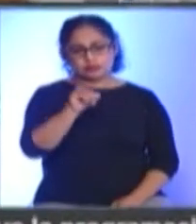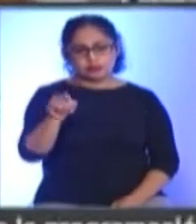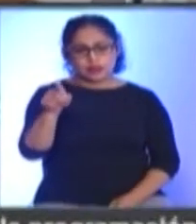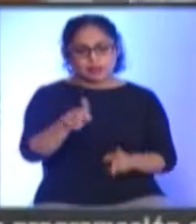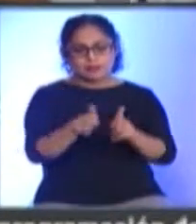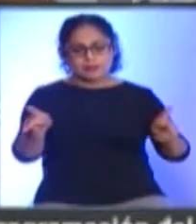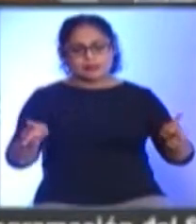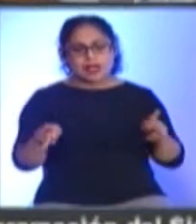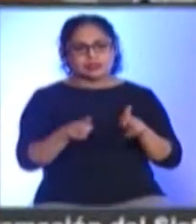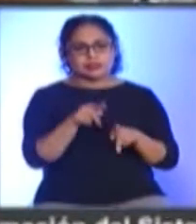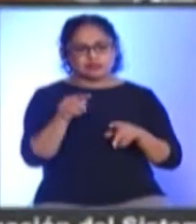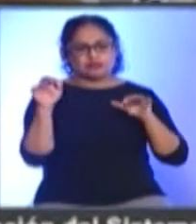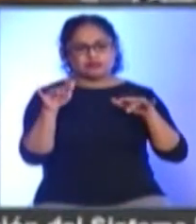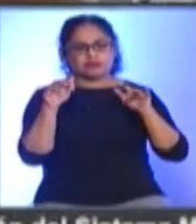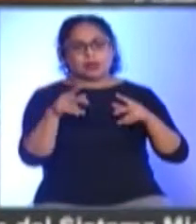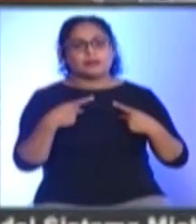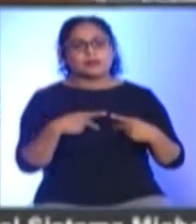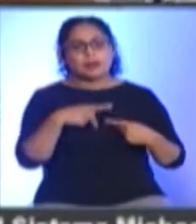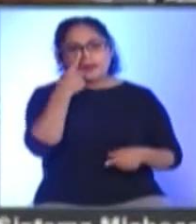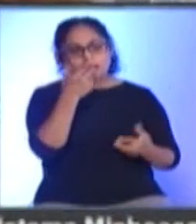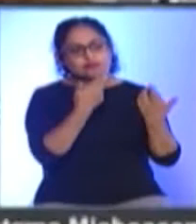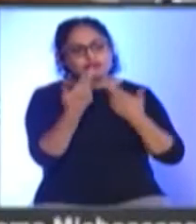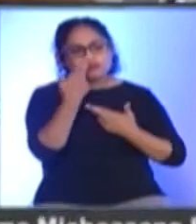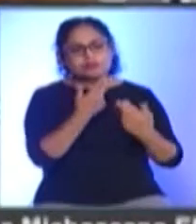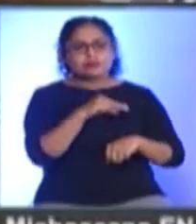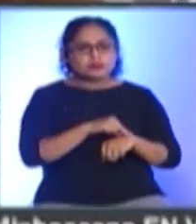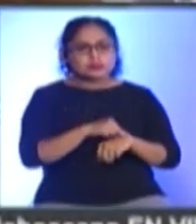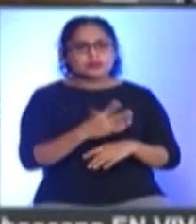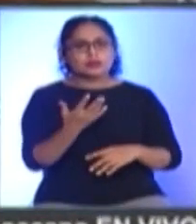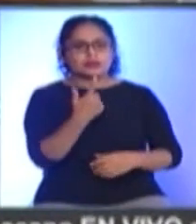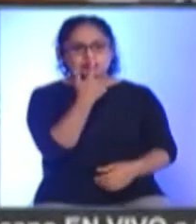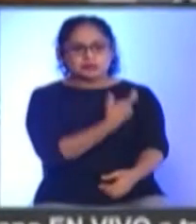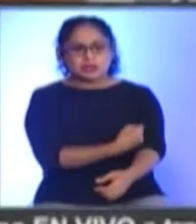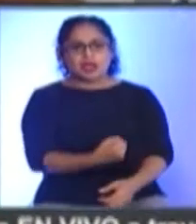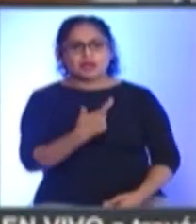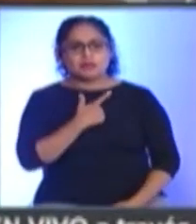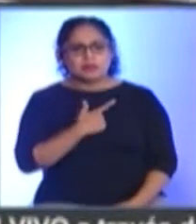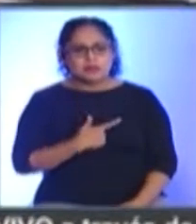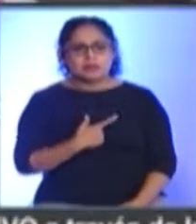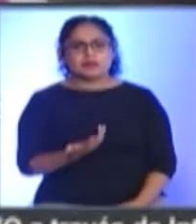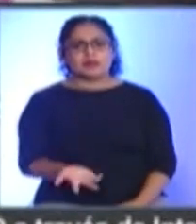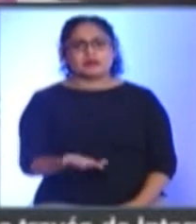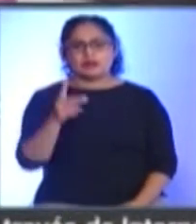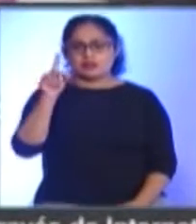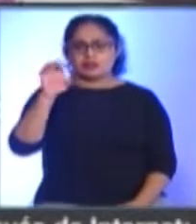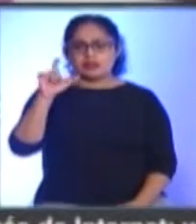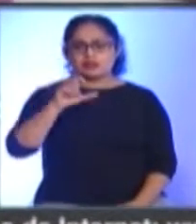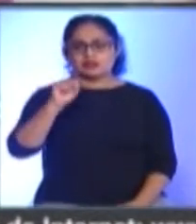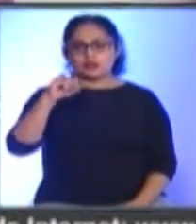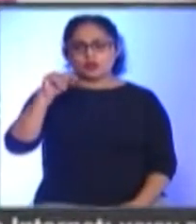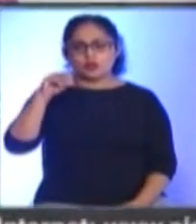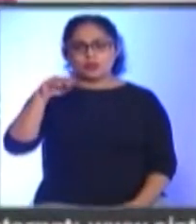En la que se realizaron consultas generales Diversos estudios como de sangre, orina y densitometría Así como